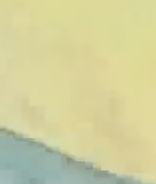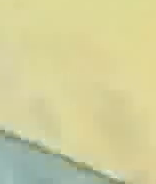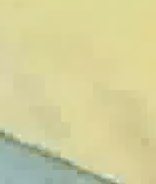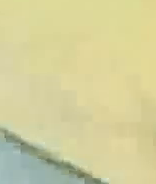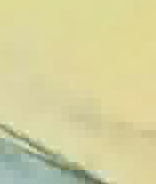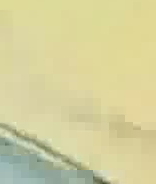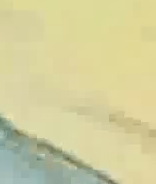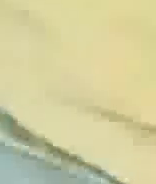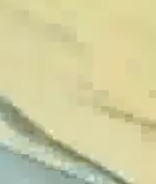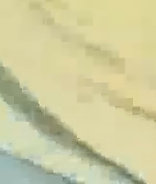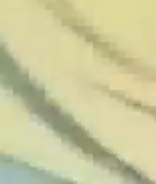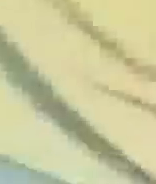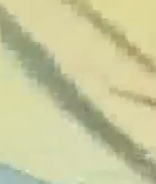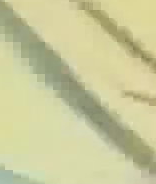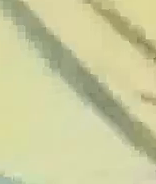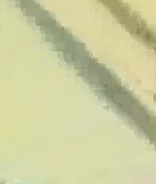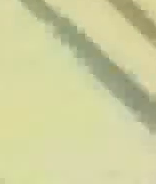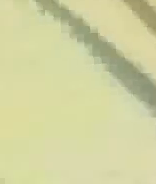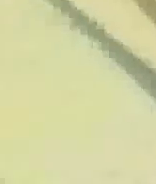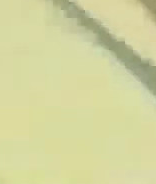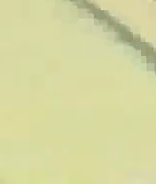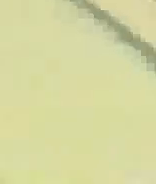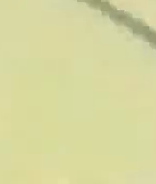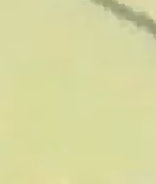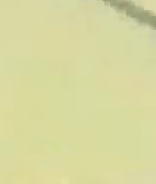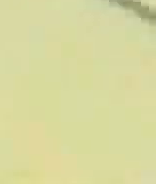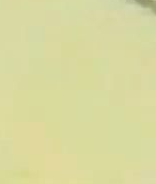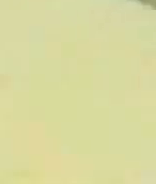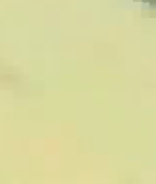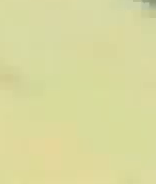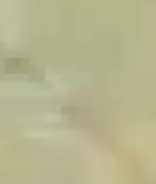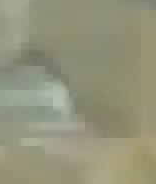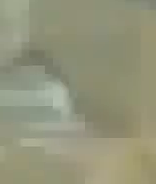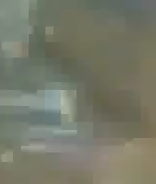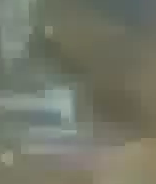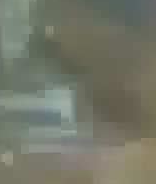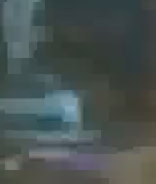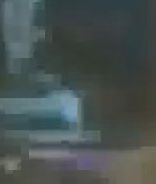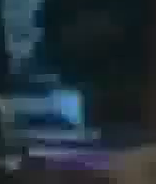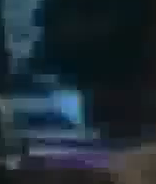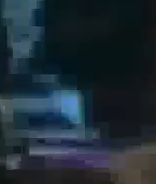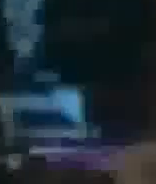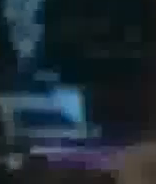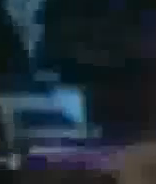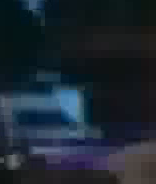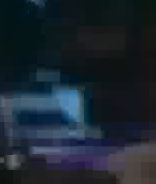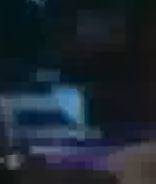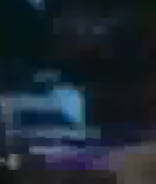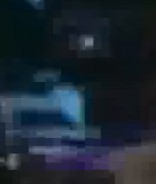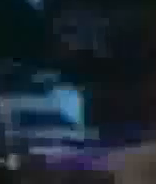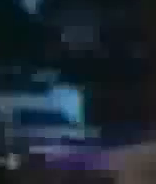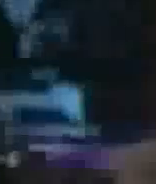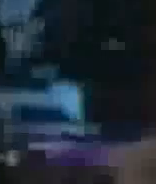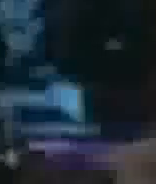todo el país, la señora presidenta de la nación, doctora Cristina Fernández de Gertzner.